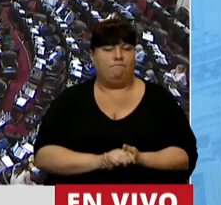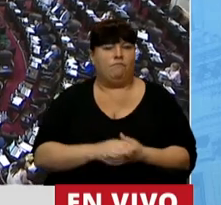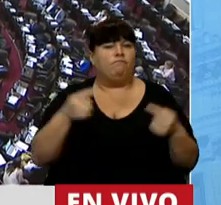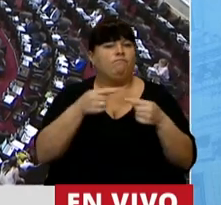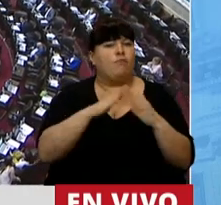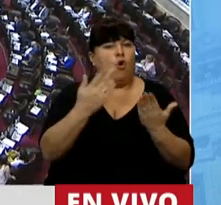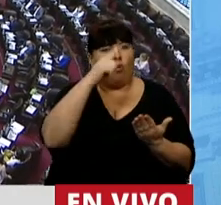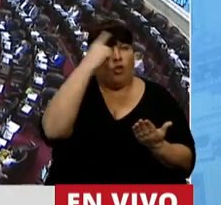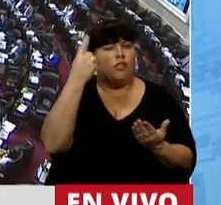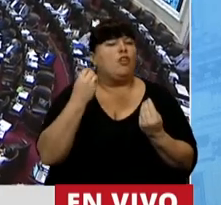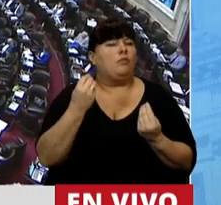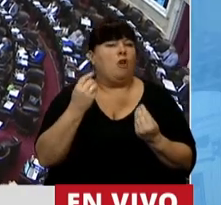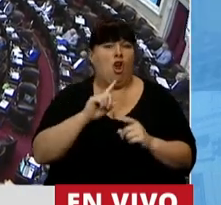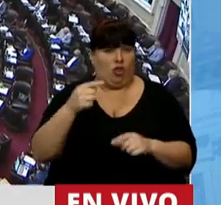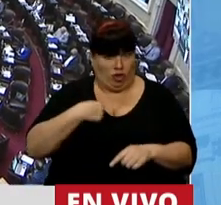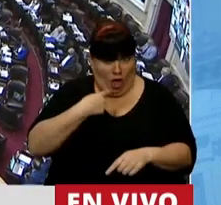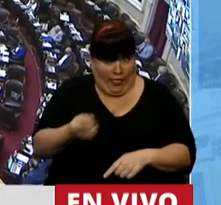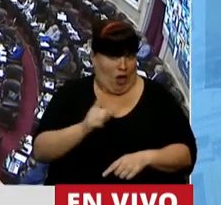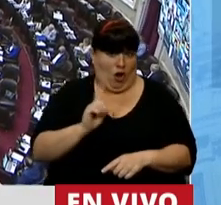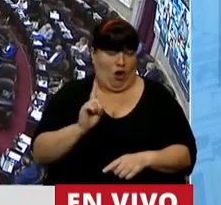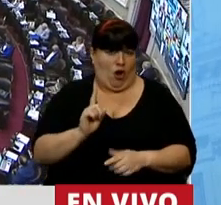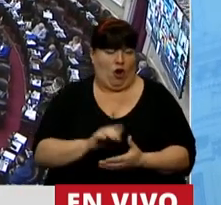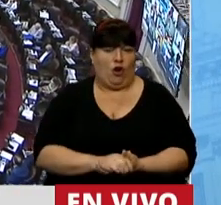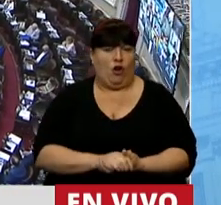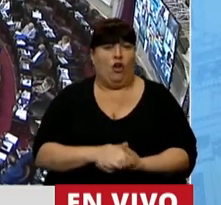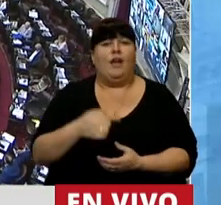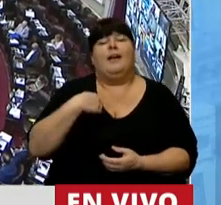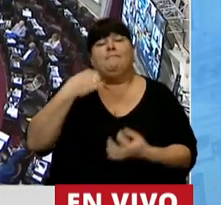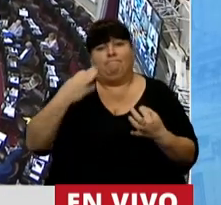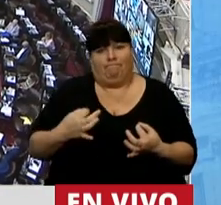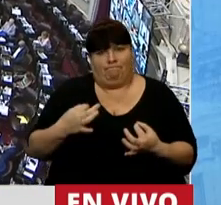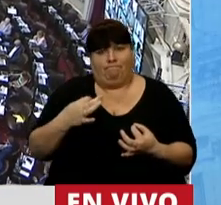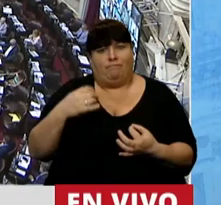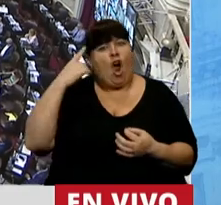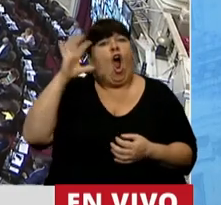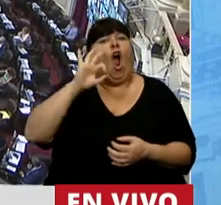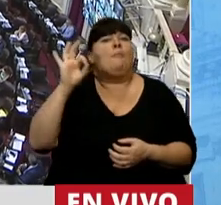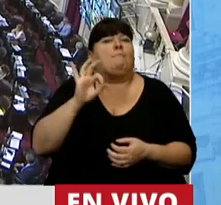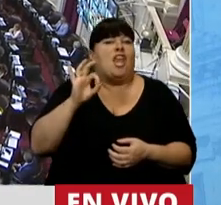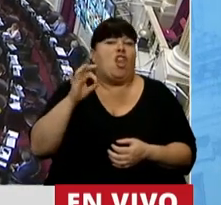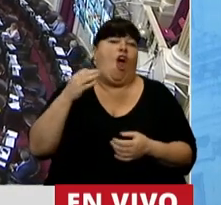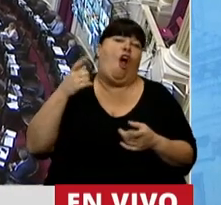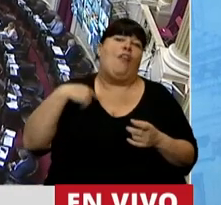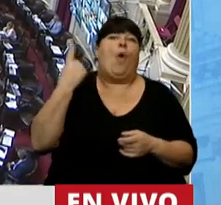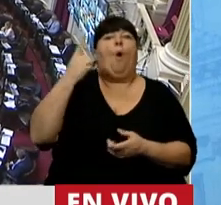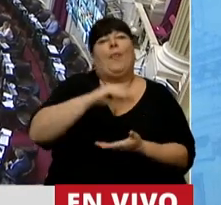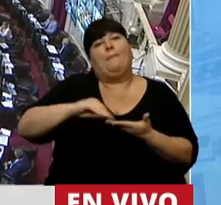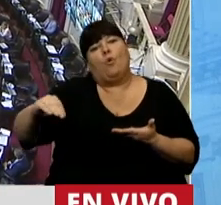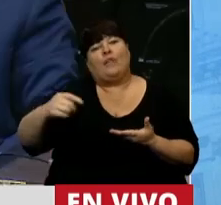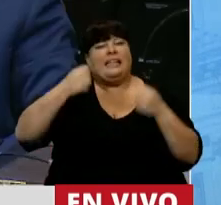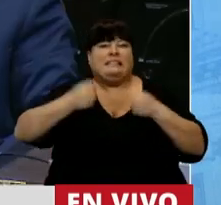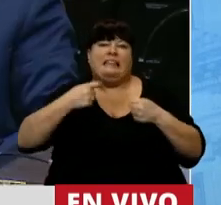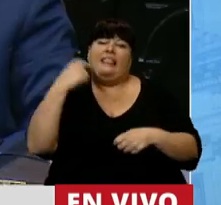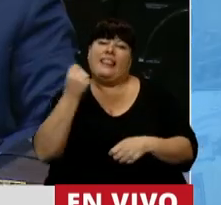es inconstitucional no porque lo diga yo, no porque en definitiva sea la opinión caprichosa de un legislador que se